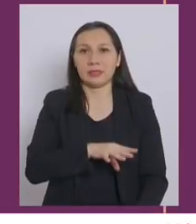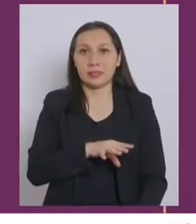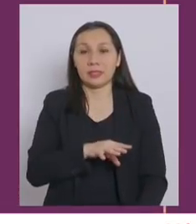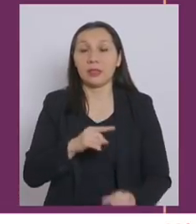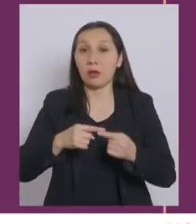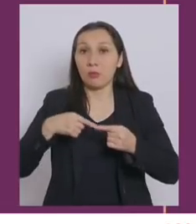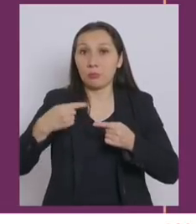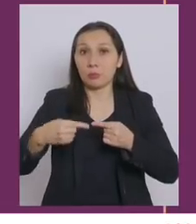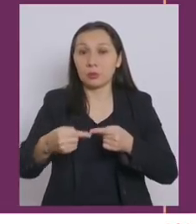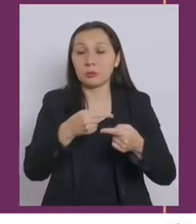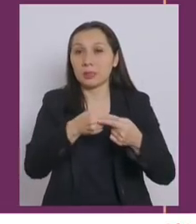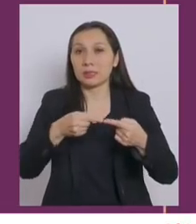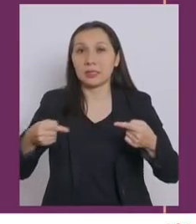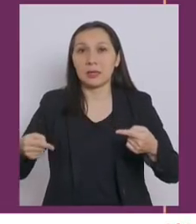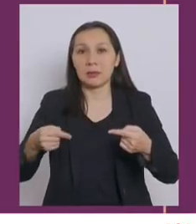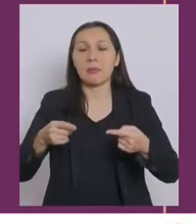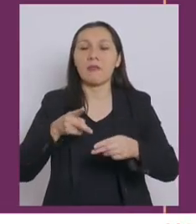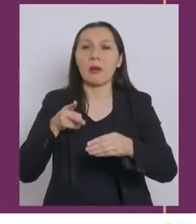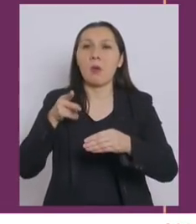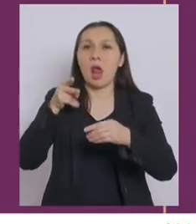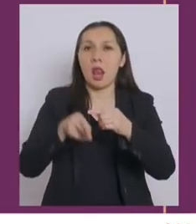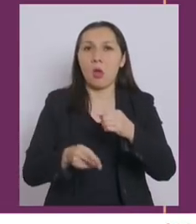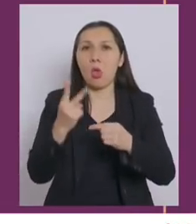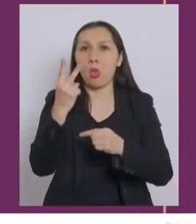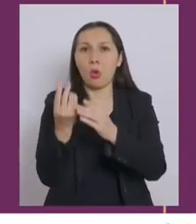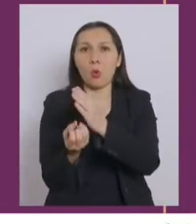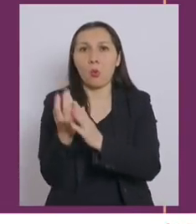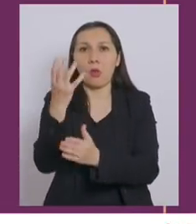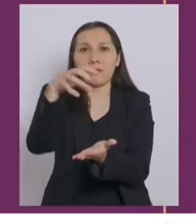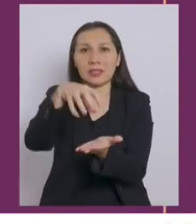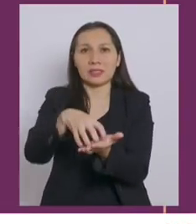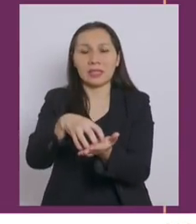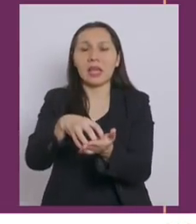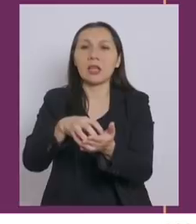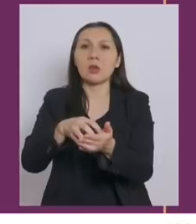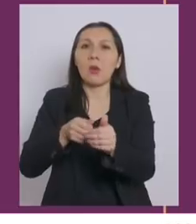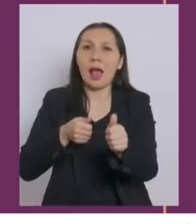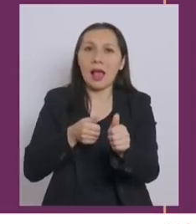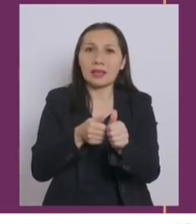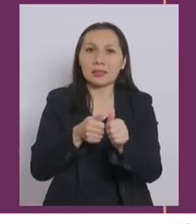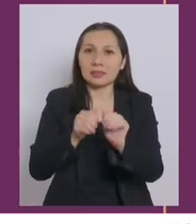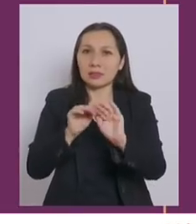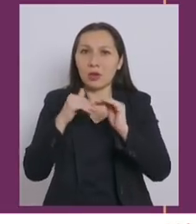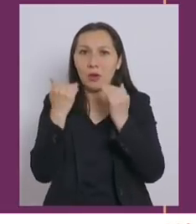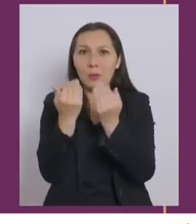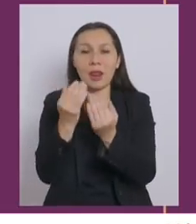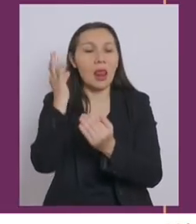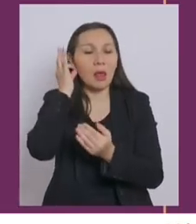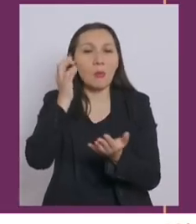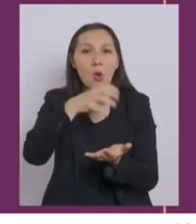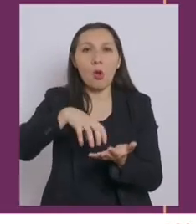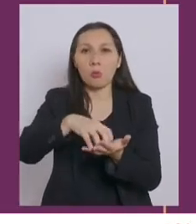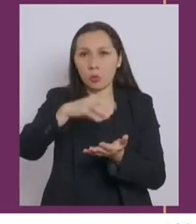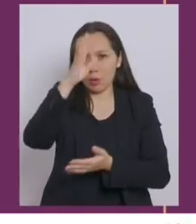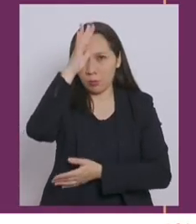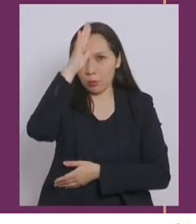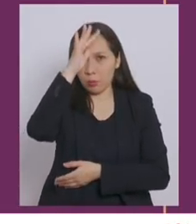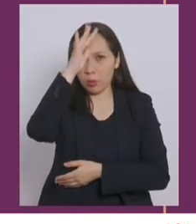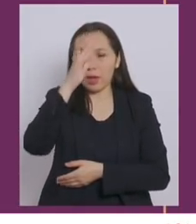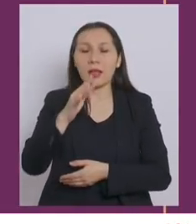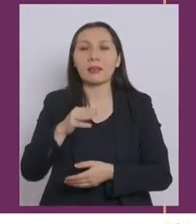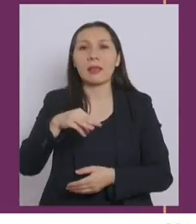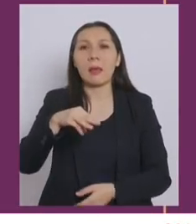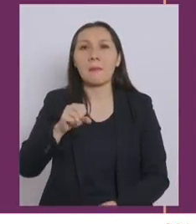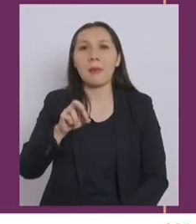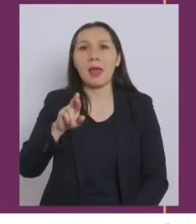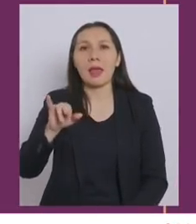En las próximas semanas vamos a inaugurar dos nuevos centros de asistencia integral de la mujer. En las comunas de Puente Alto y